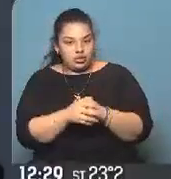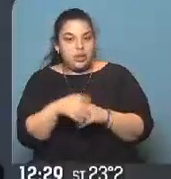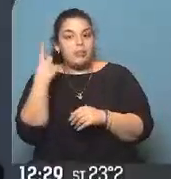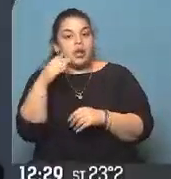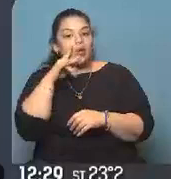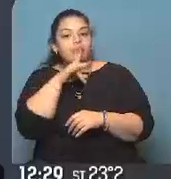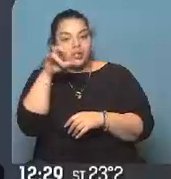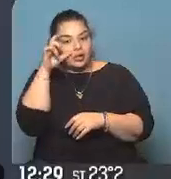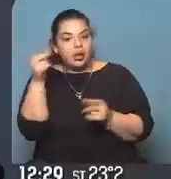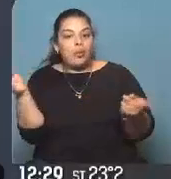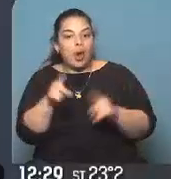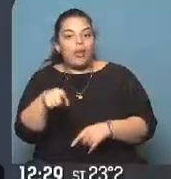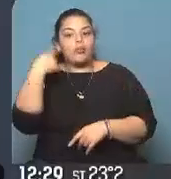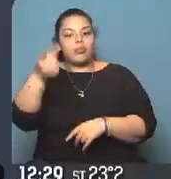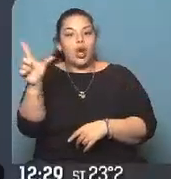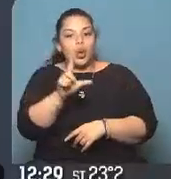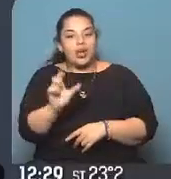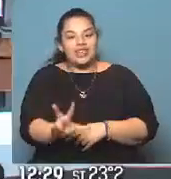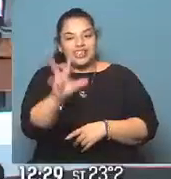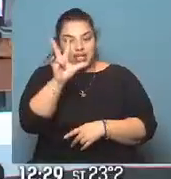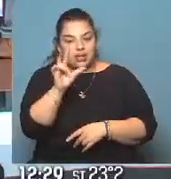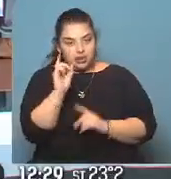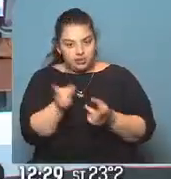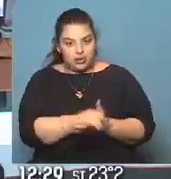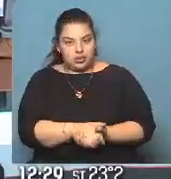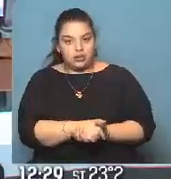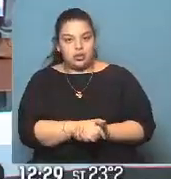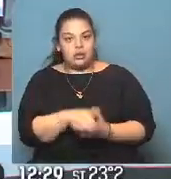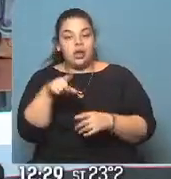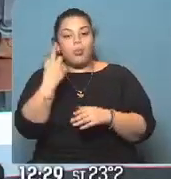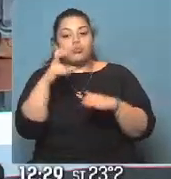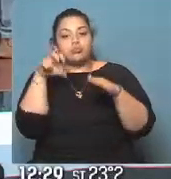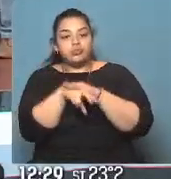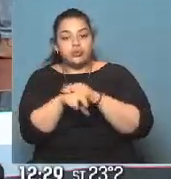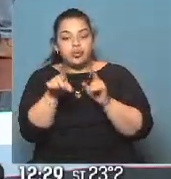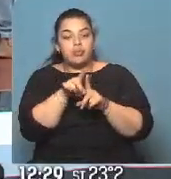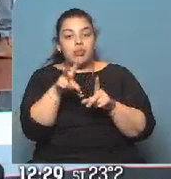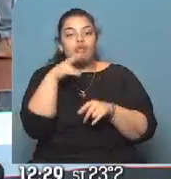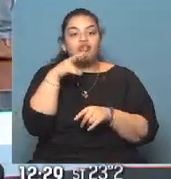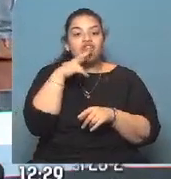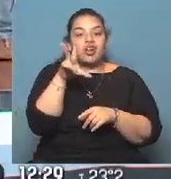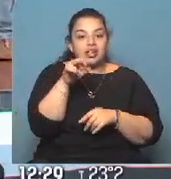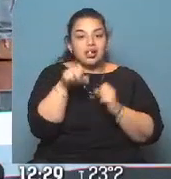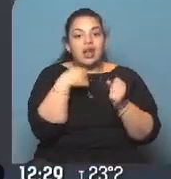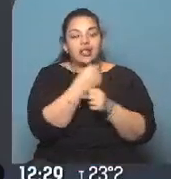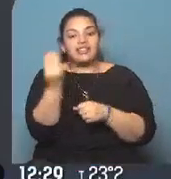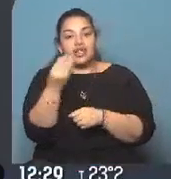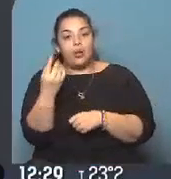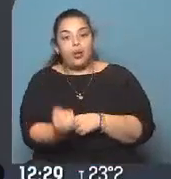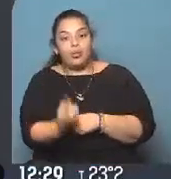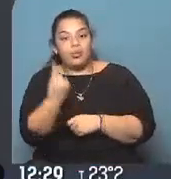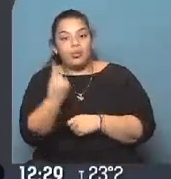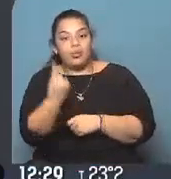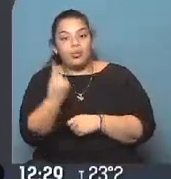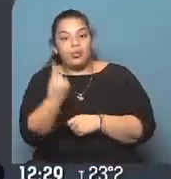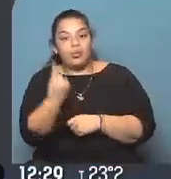que retornará recién el lunes 3 a la medianoche. Subterráneos del viernes 30 al sábado 1, no funcionará ninguna